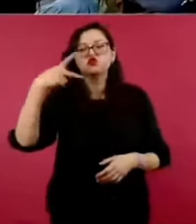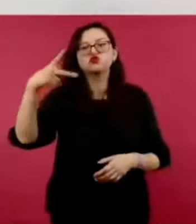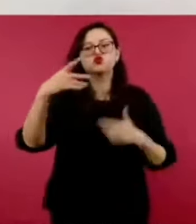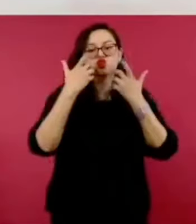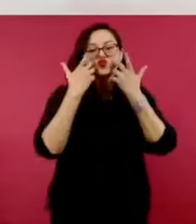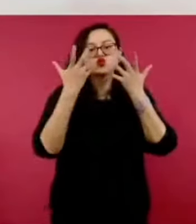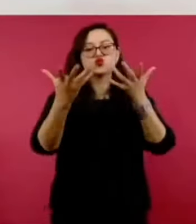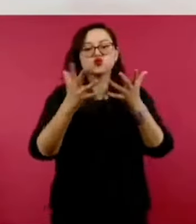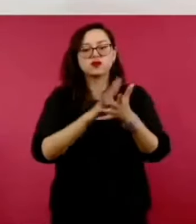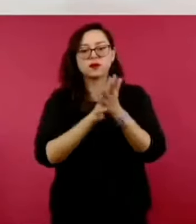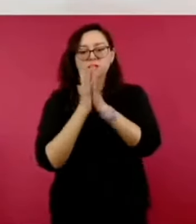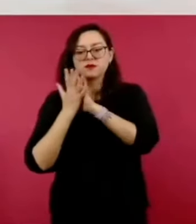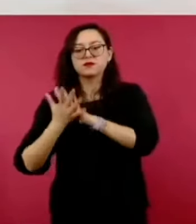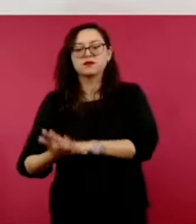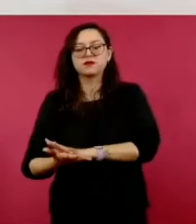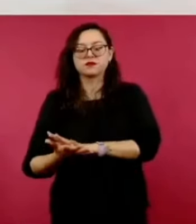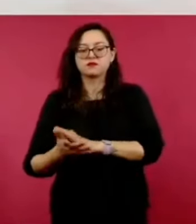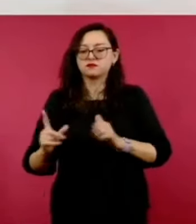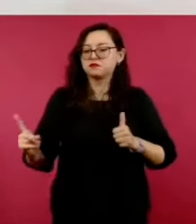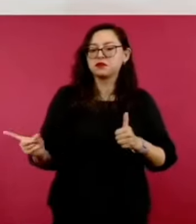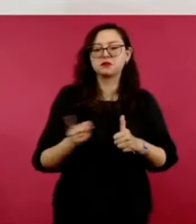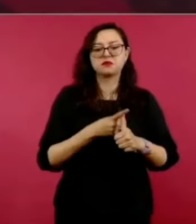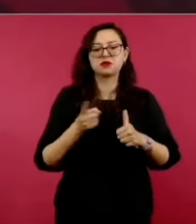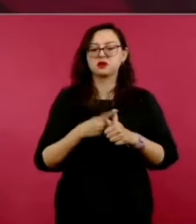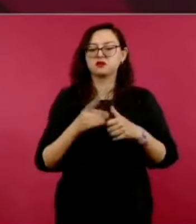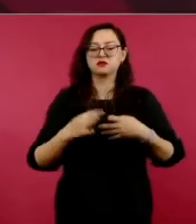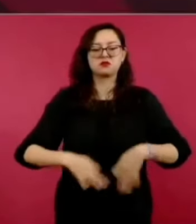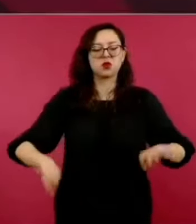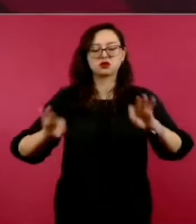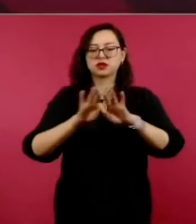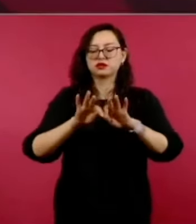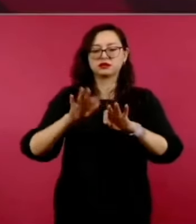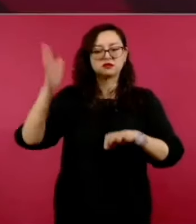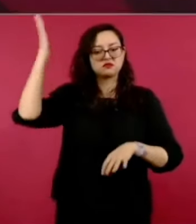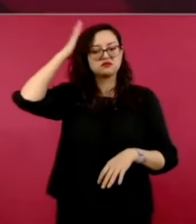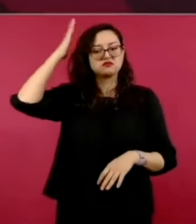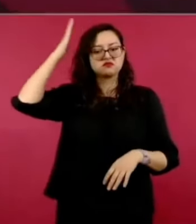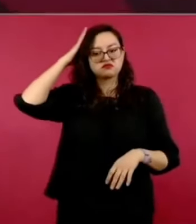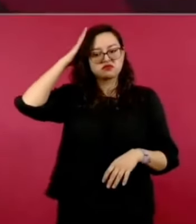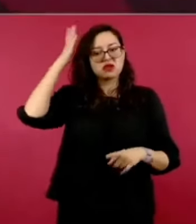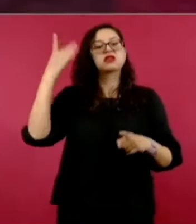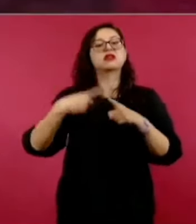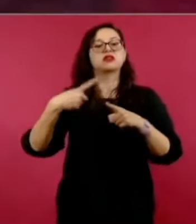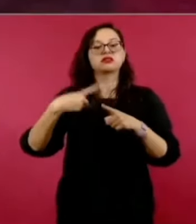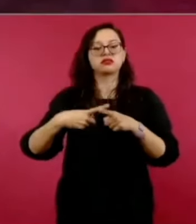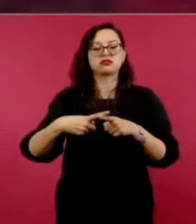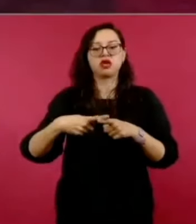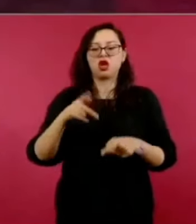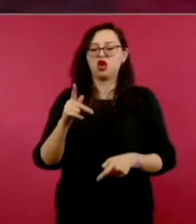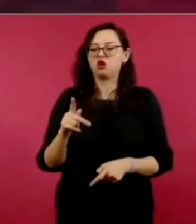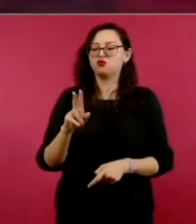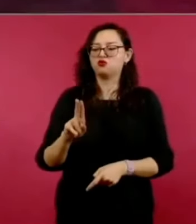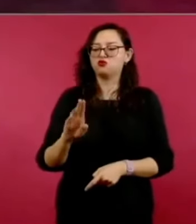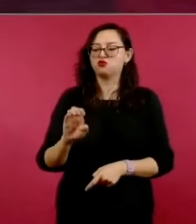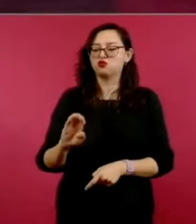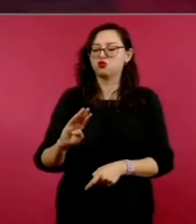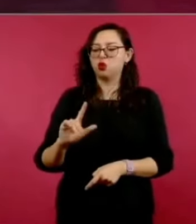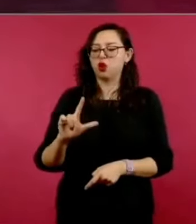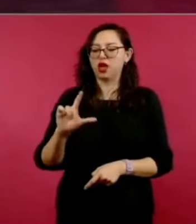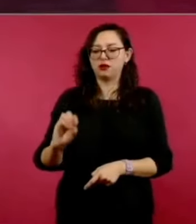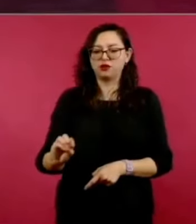es el actor principal, es el protagonista principal de esta historia. Y